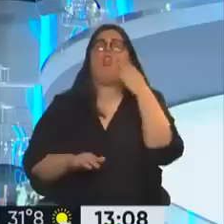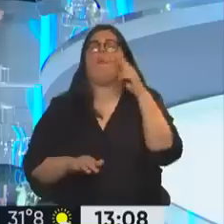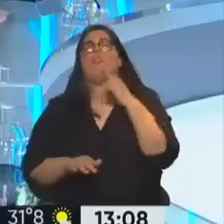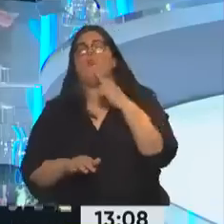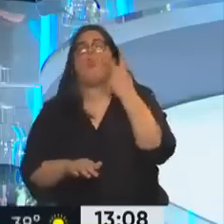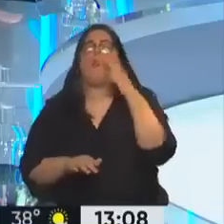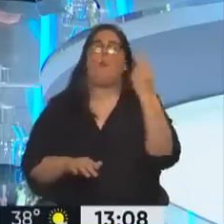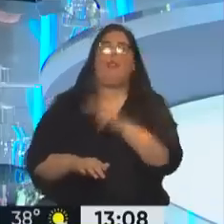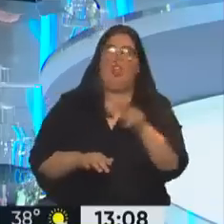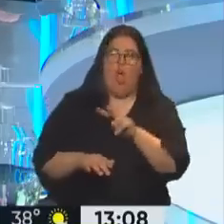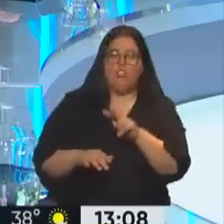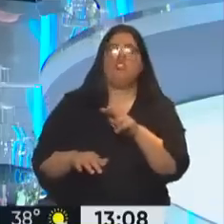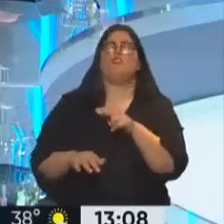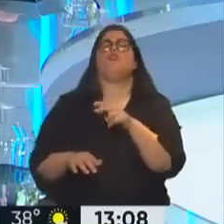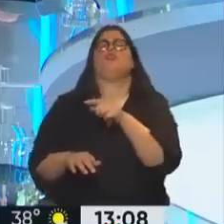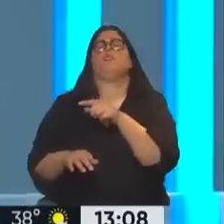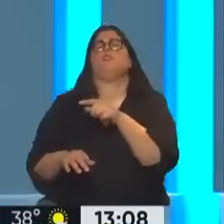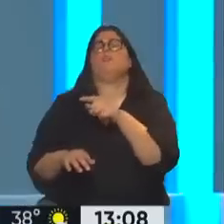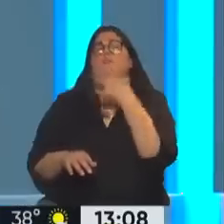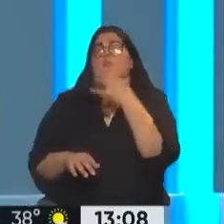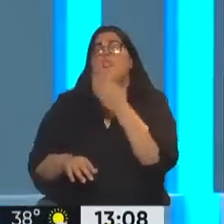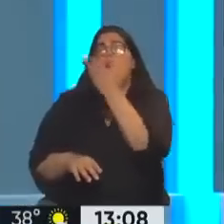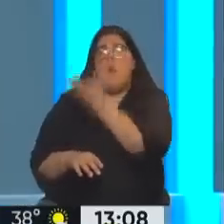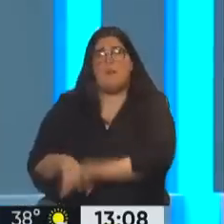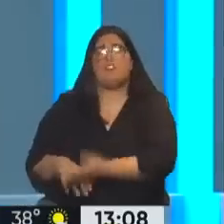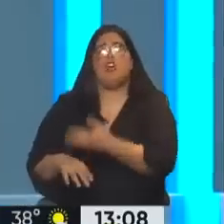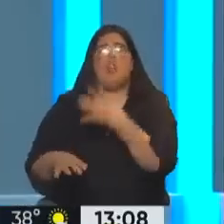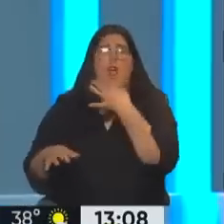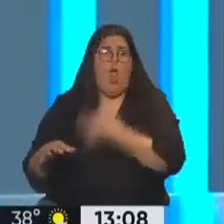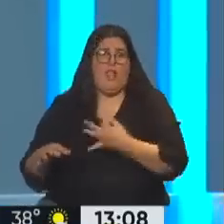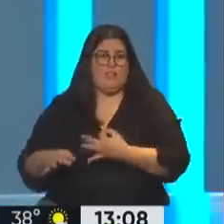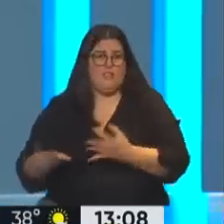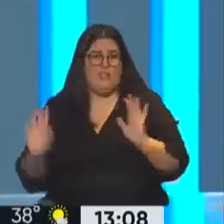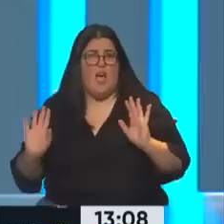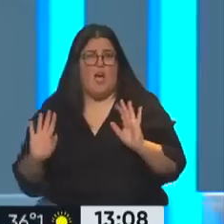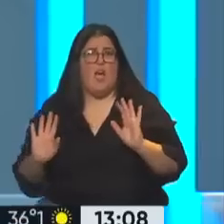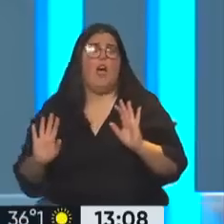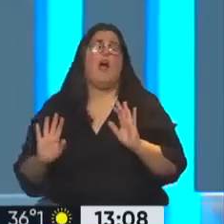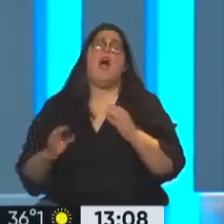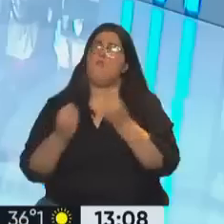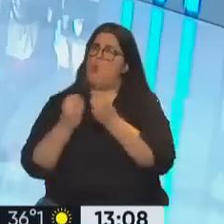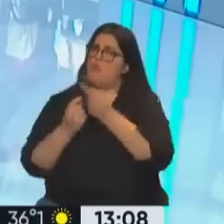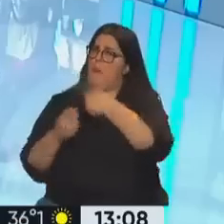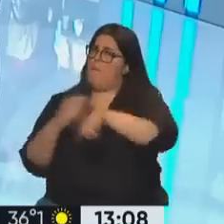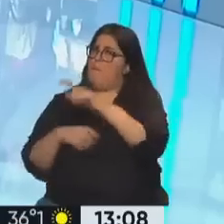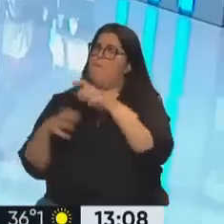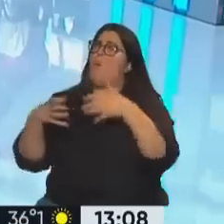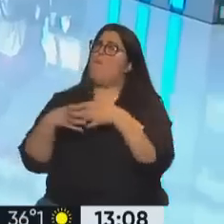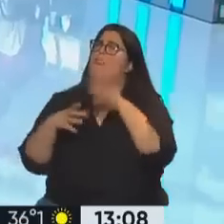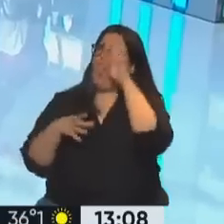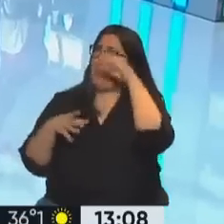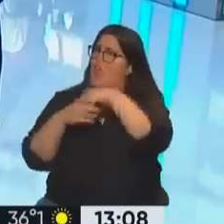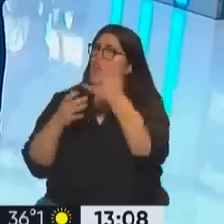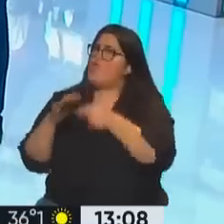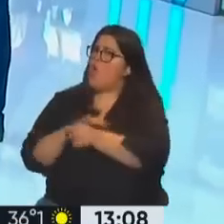cuales no estoy totalmente de acuerdo. Sin embargo, creo que es una persona auténtica, honesta, porque también hay muchísima corrupción en el movimiento indígena. Y si queremos